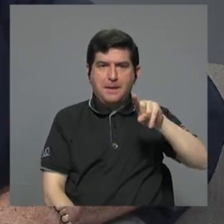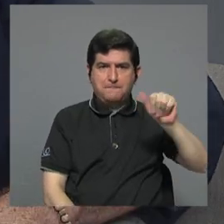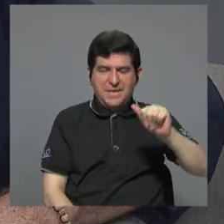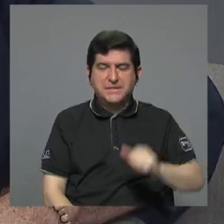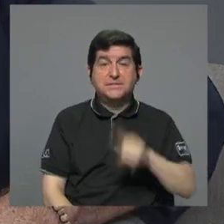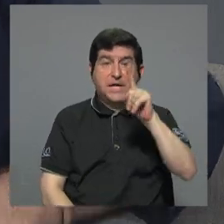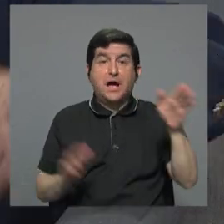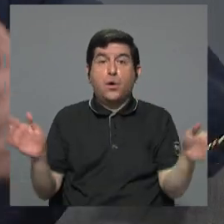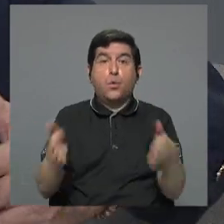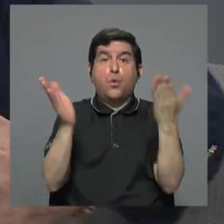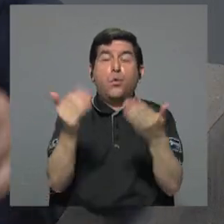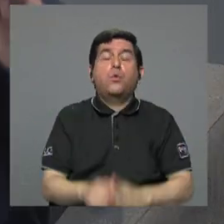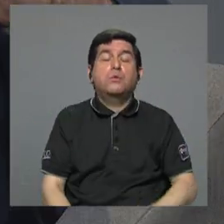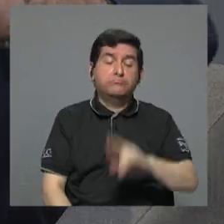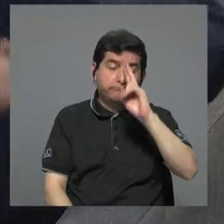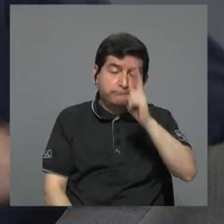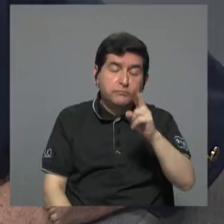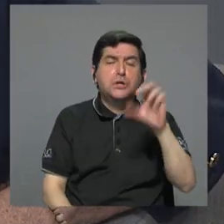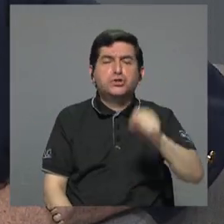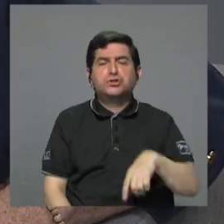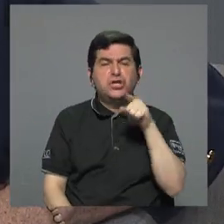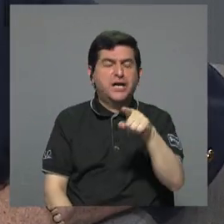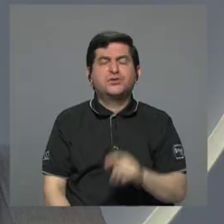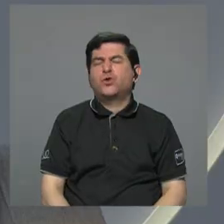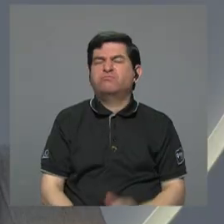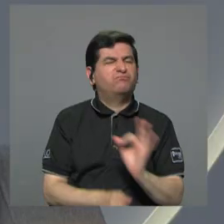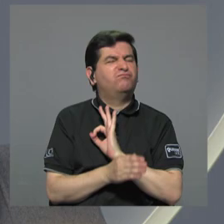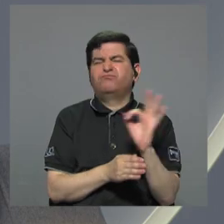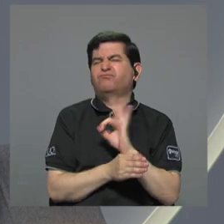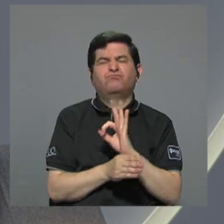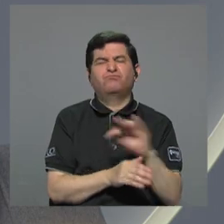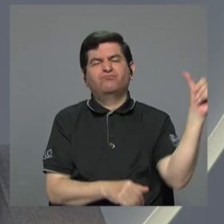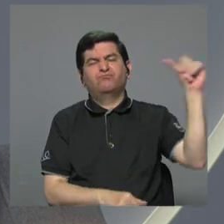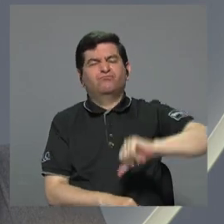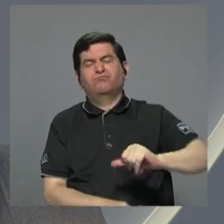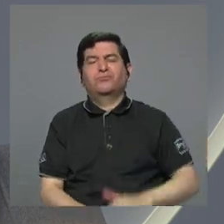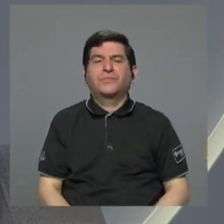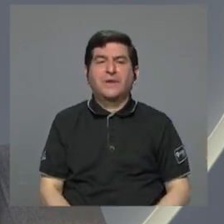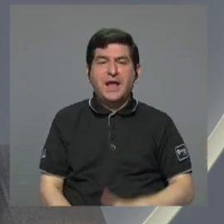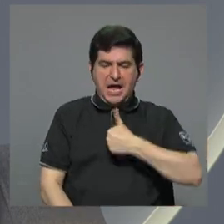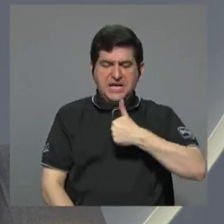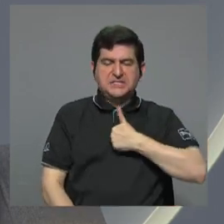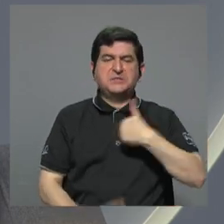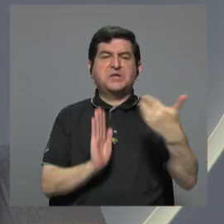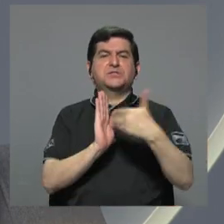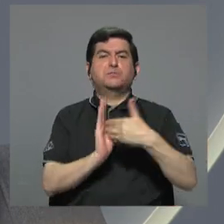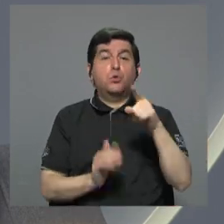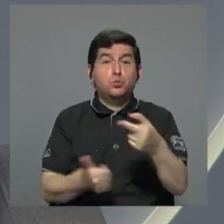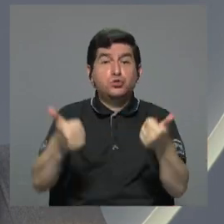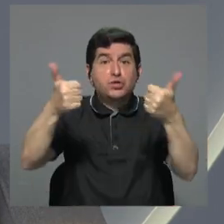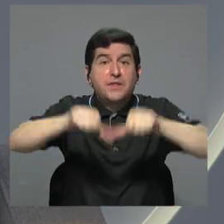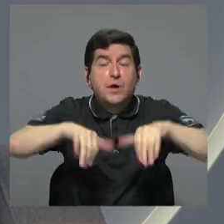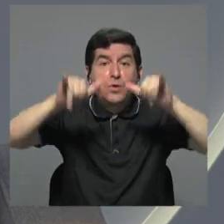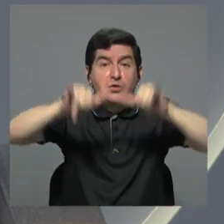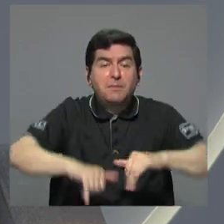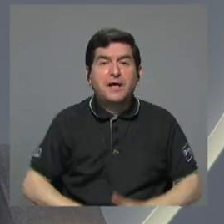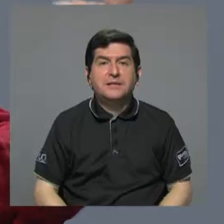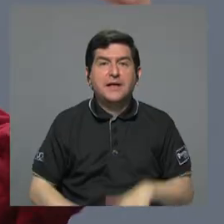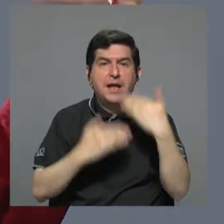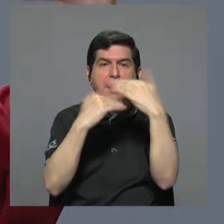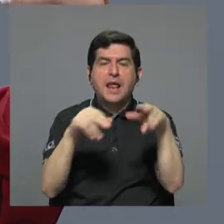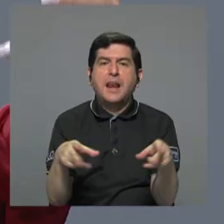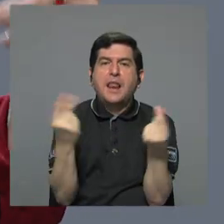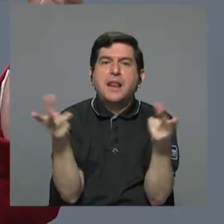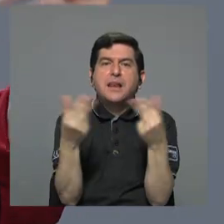impulsores, reconoció que había sido un fallo, que había sido un falazo en el zapato. ¿ustedes estarían de acuerdo con mantener la regla fiscal?